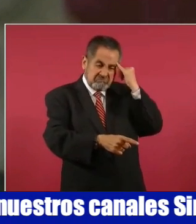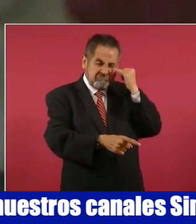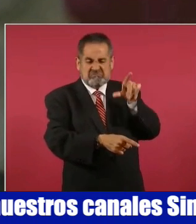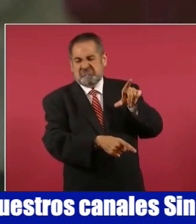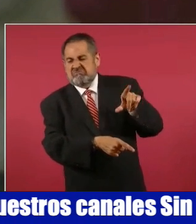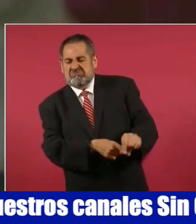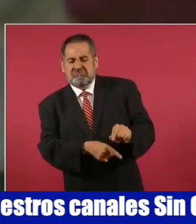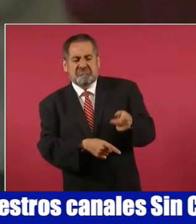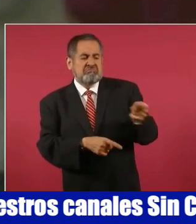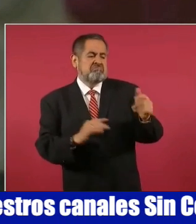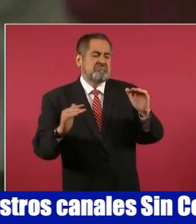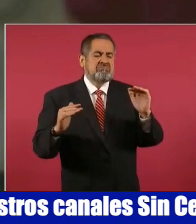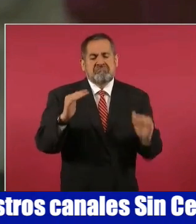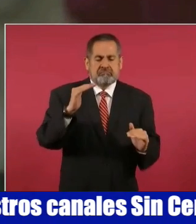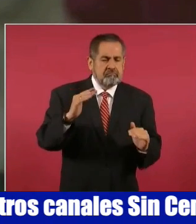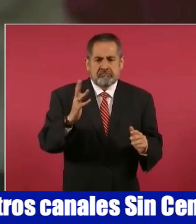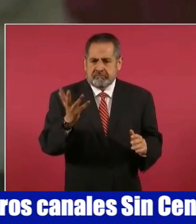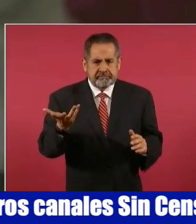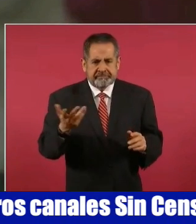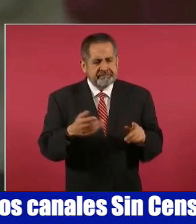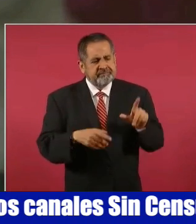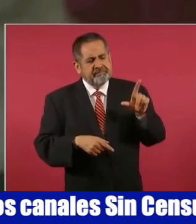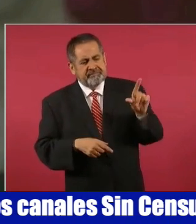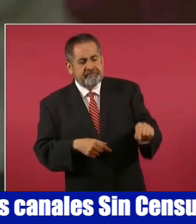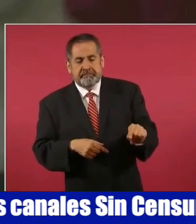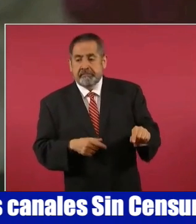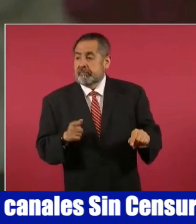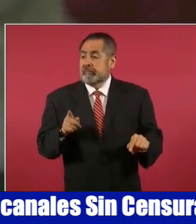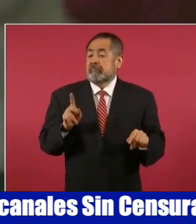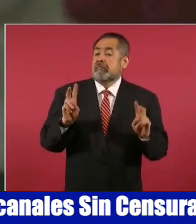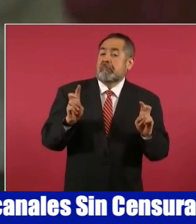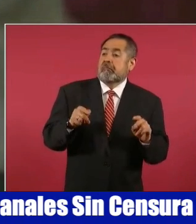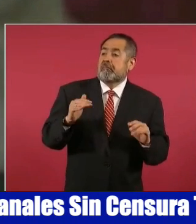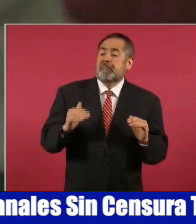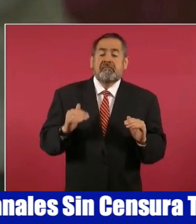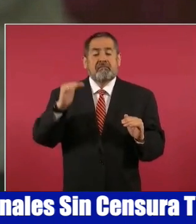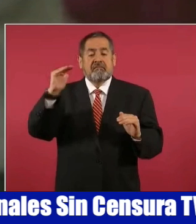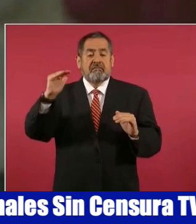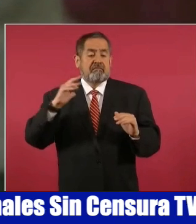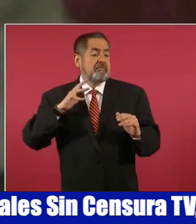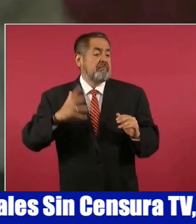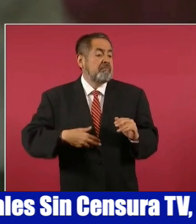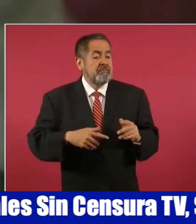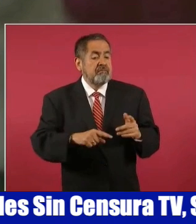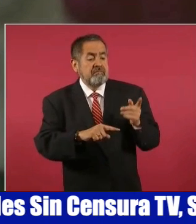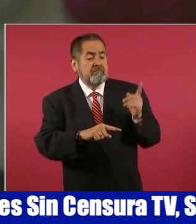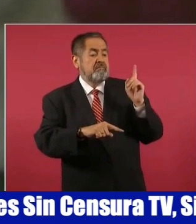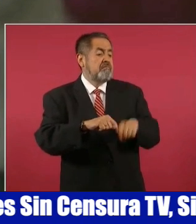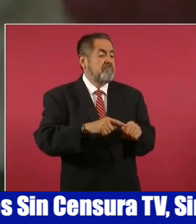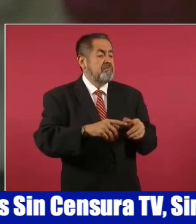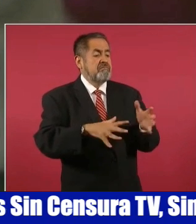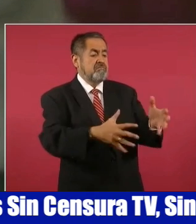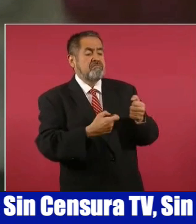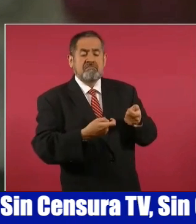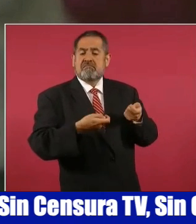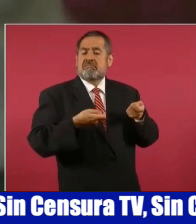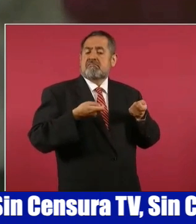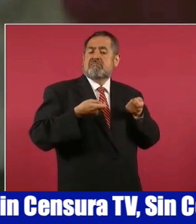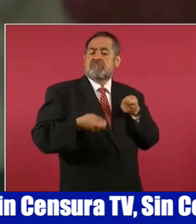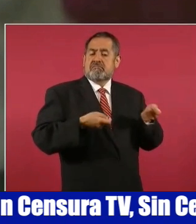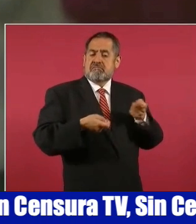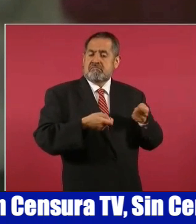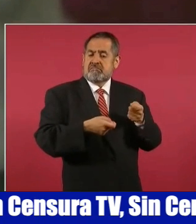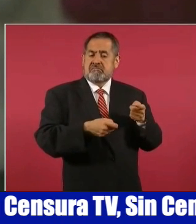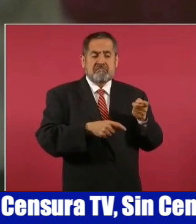humano inferior para luego el superior, arrogarse el derecho de dominarlo y en